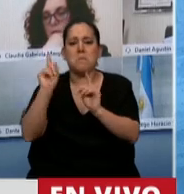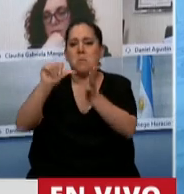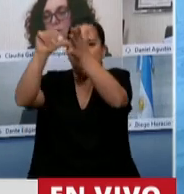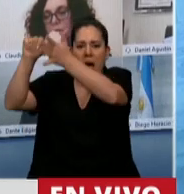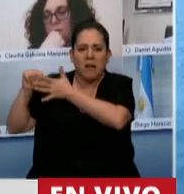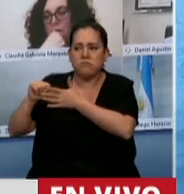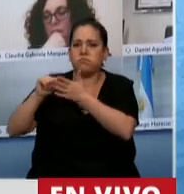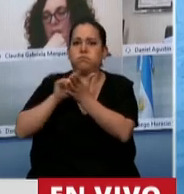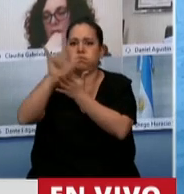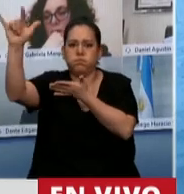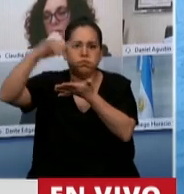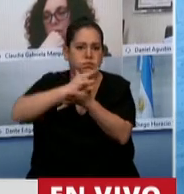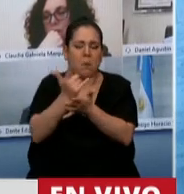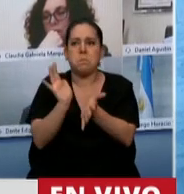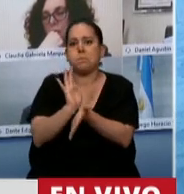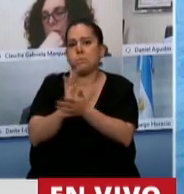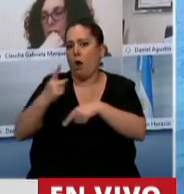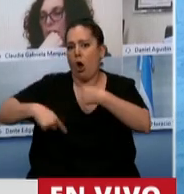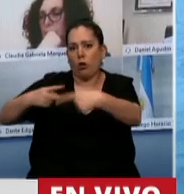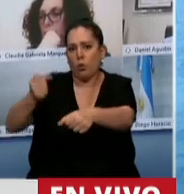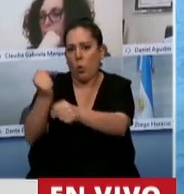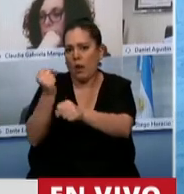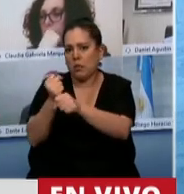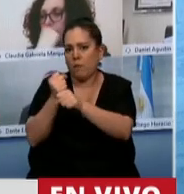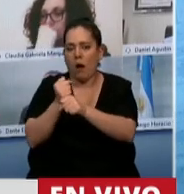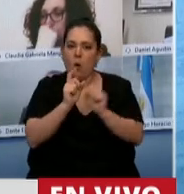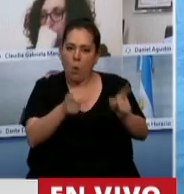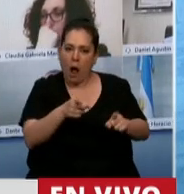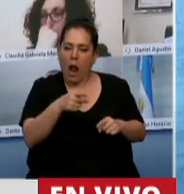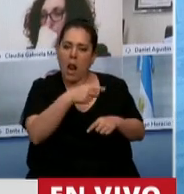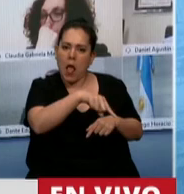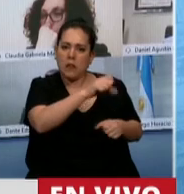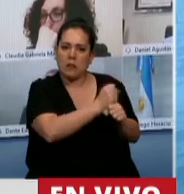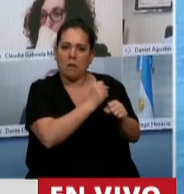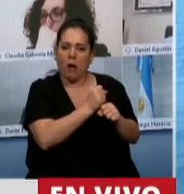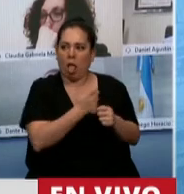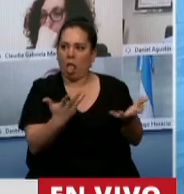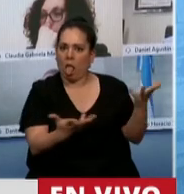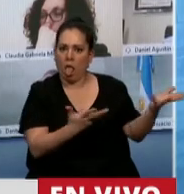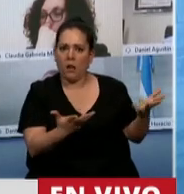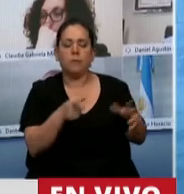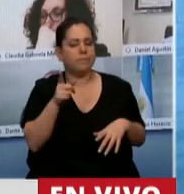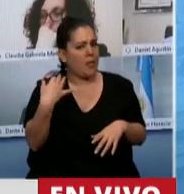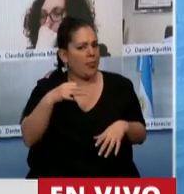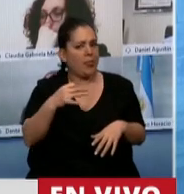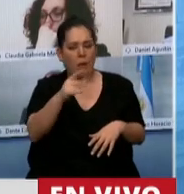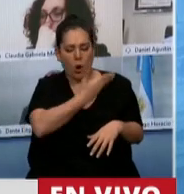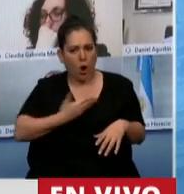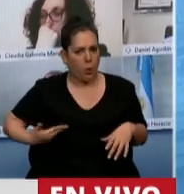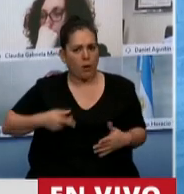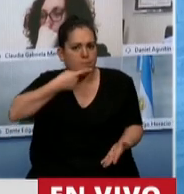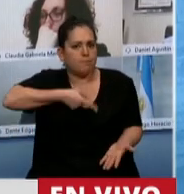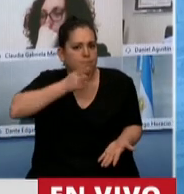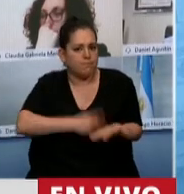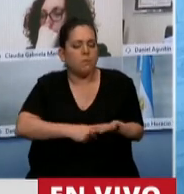Las rutas internacionales las siguen operando como si nada. Digo, acá hay que tomar cartas en el asunto y es lo que están reclamando los trabajadores, que el gobierno tome cartas en el